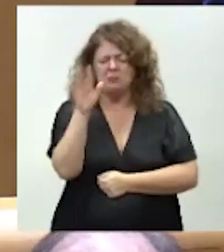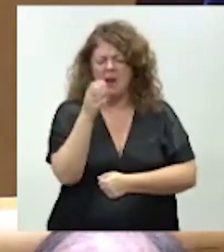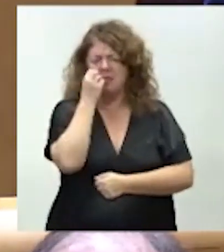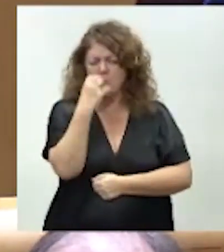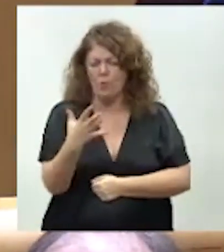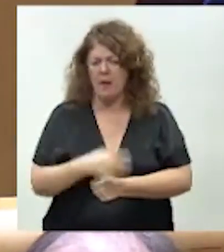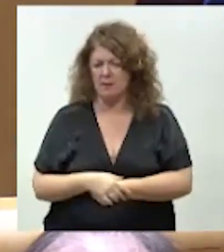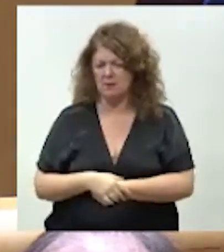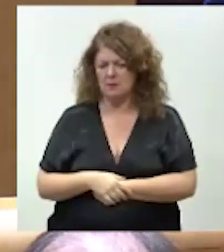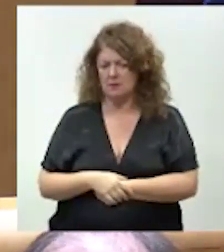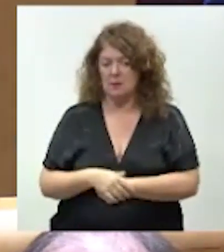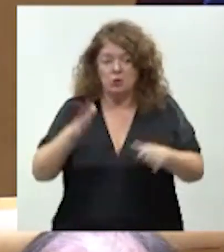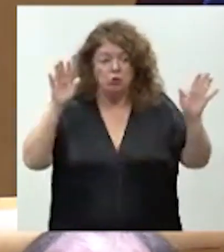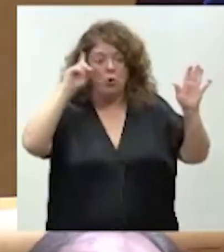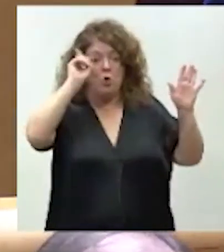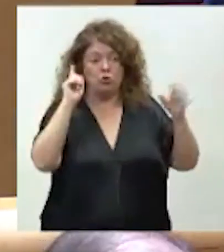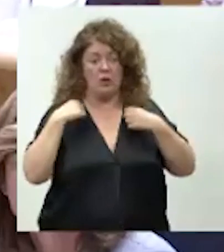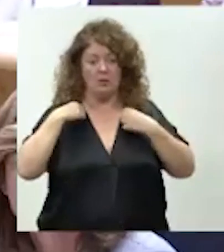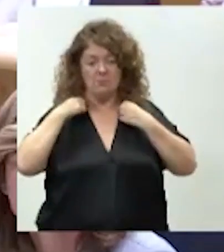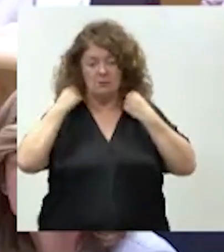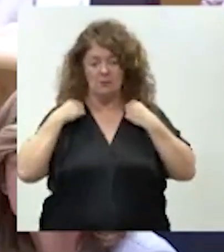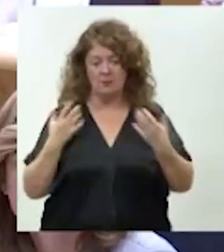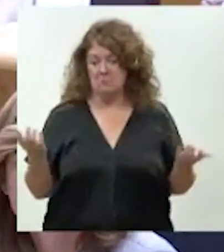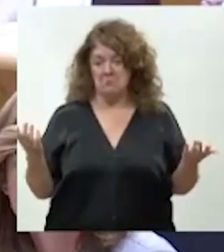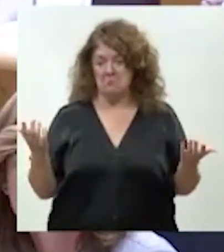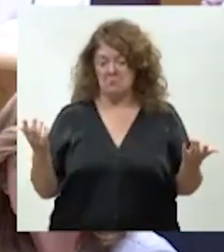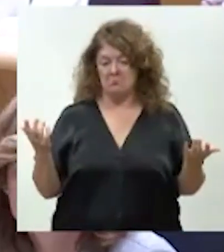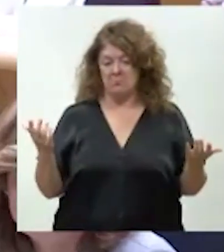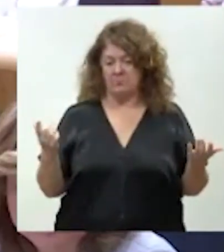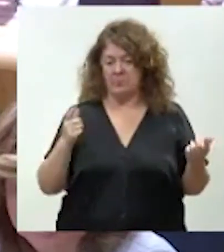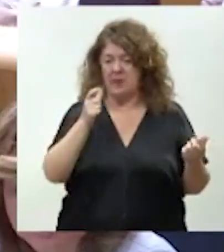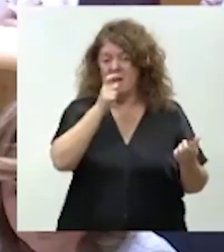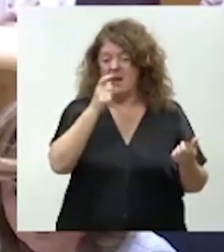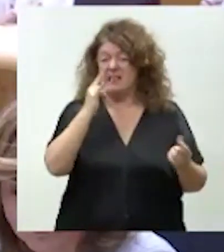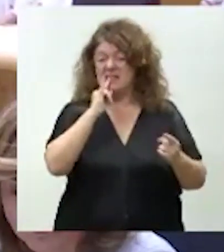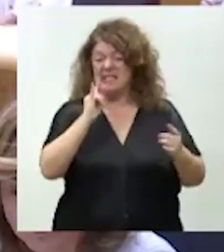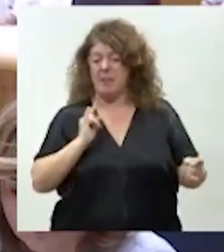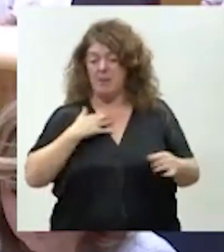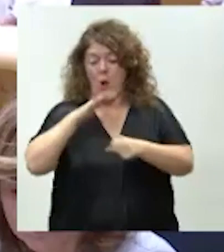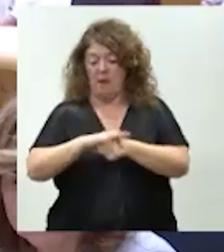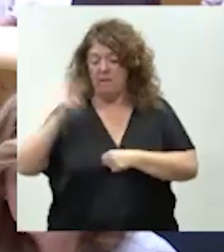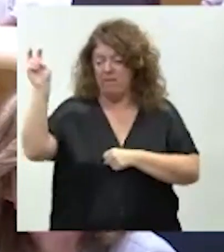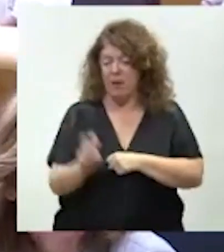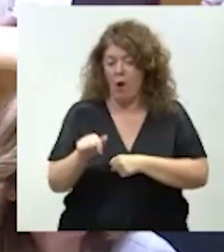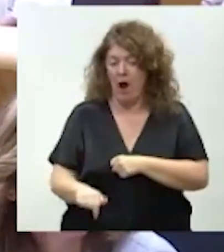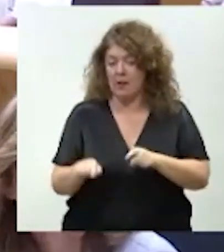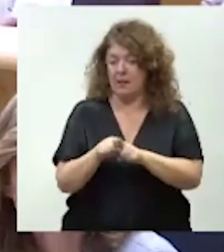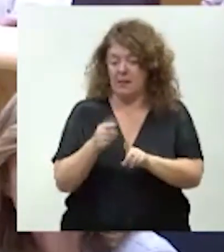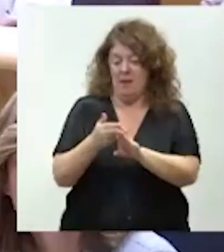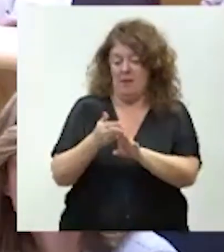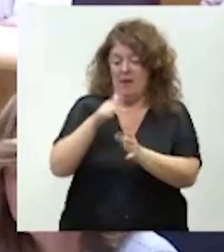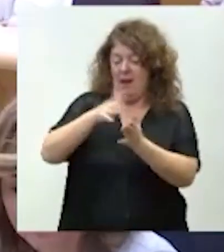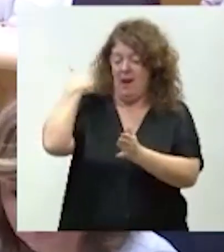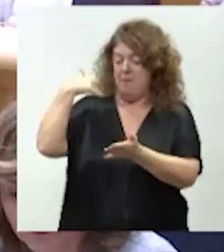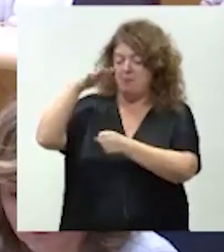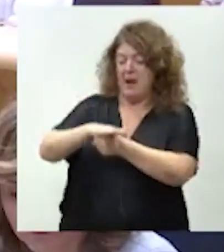La verdad es que yo, no sé, van a tener ustedes que no llamarme los martes porque es que cada vez que vengo pasa una de estas. La